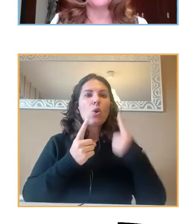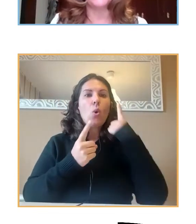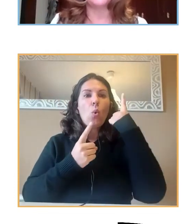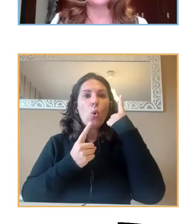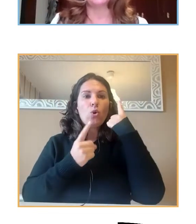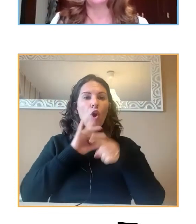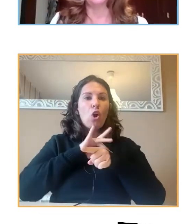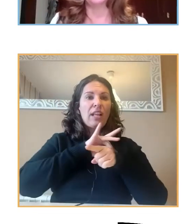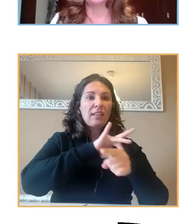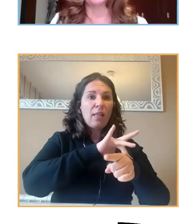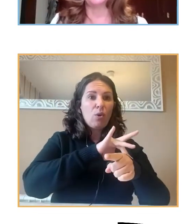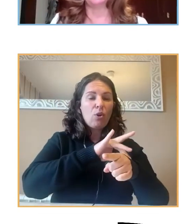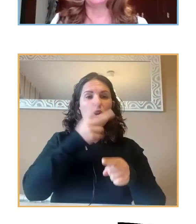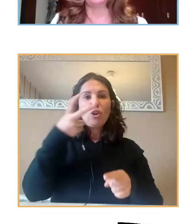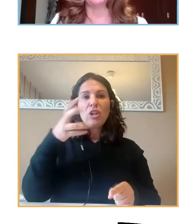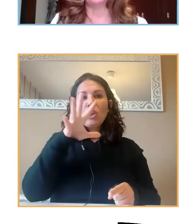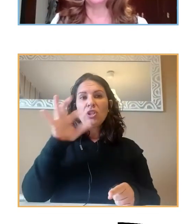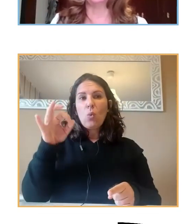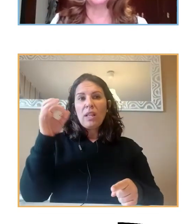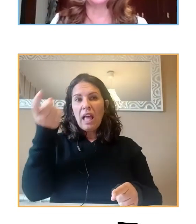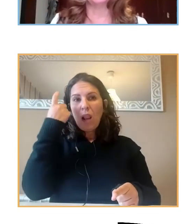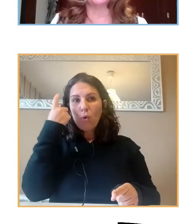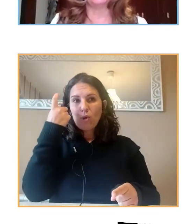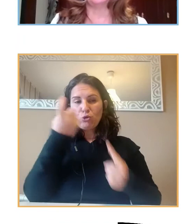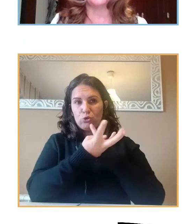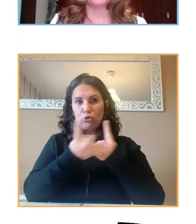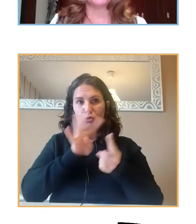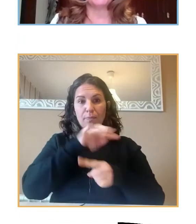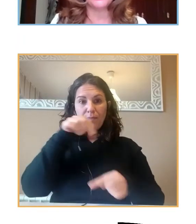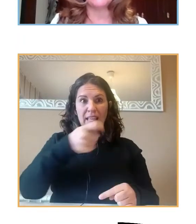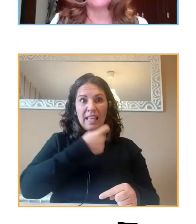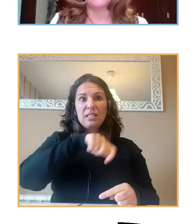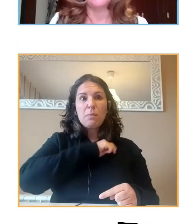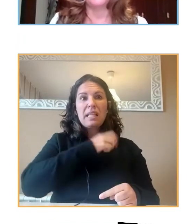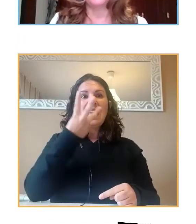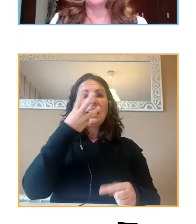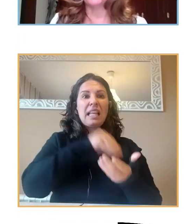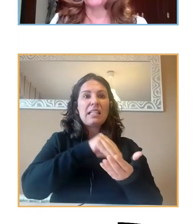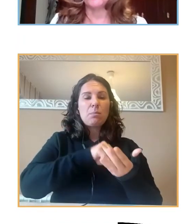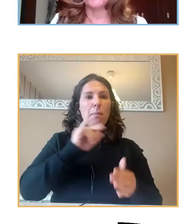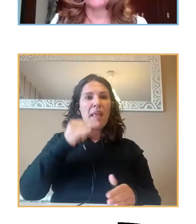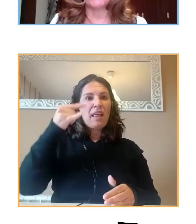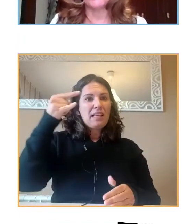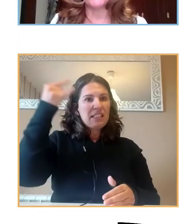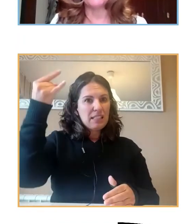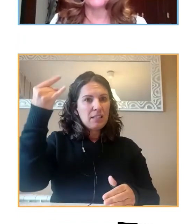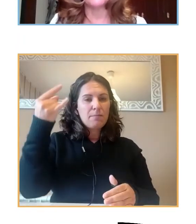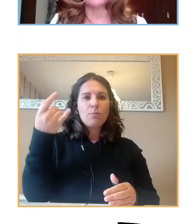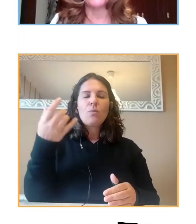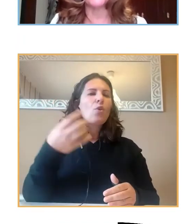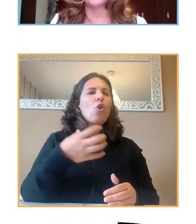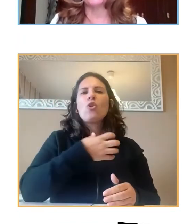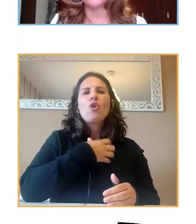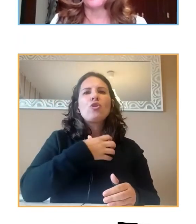estudiantes. En España estamos en tres veces más y tampoco se puede hacer una media muy